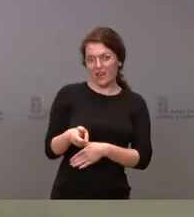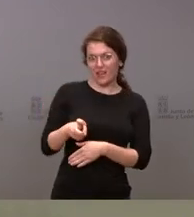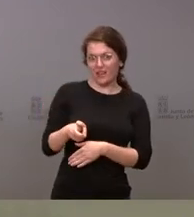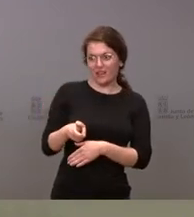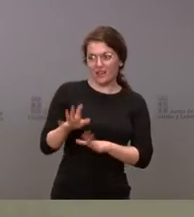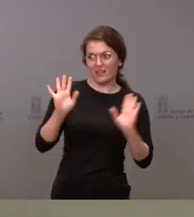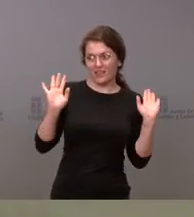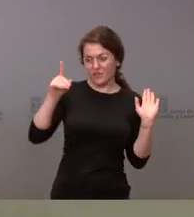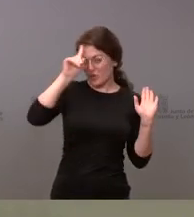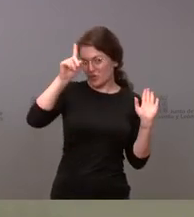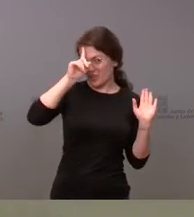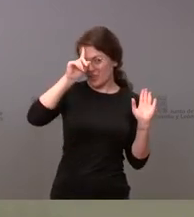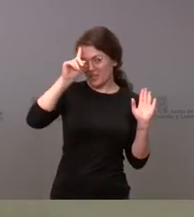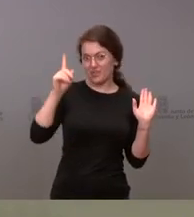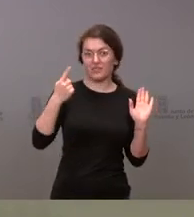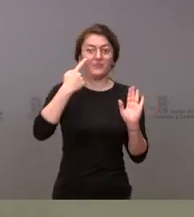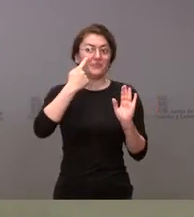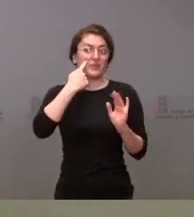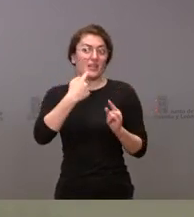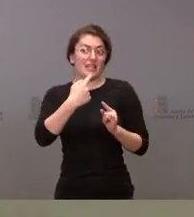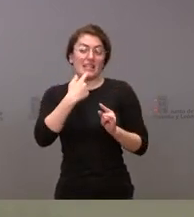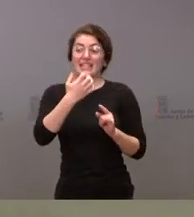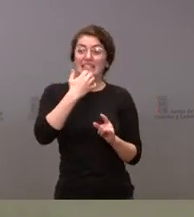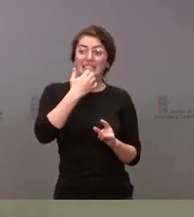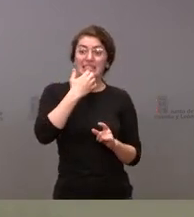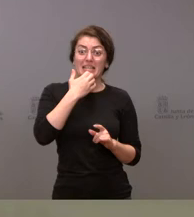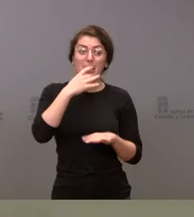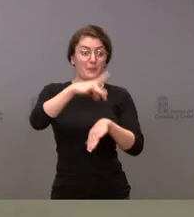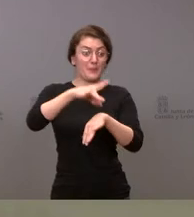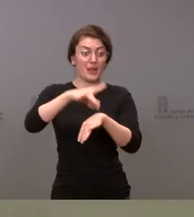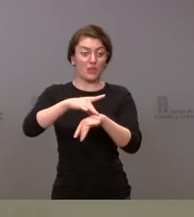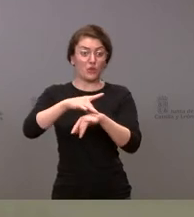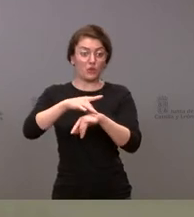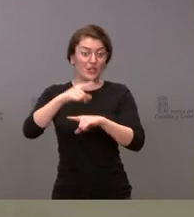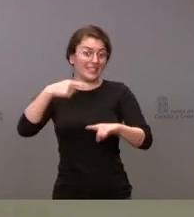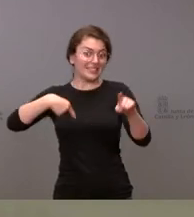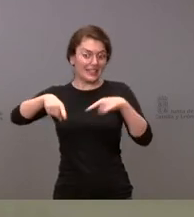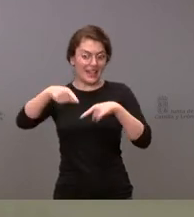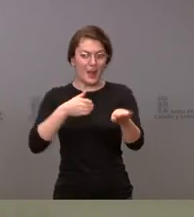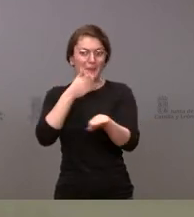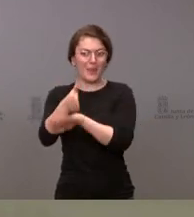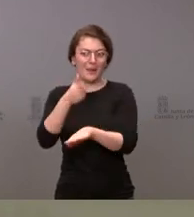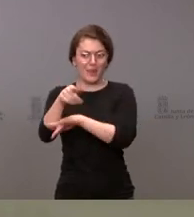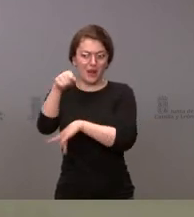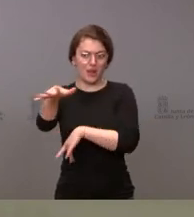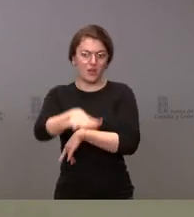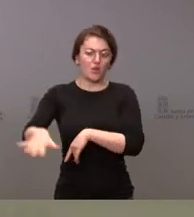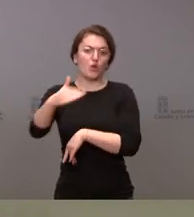si los médicos se van a desplazar más habitualmente a esa zona de Zamora.